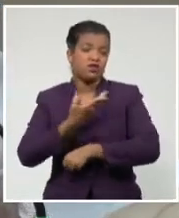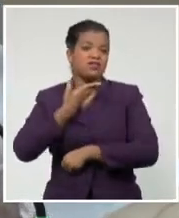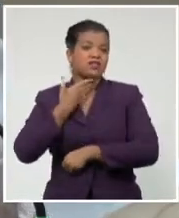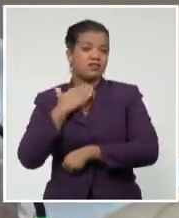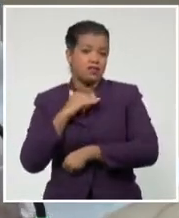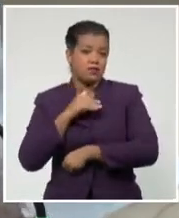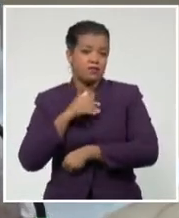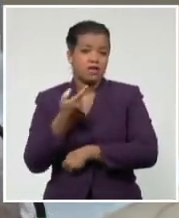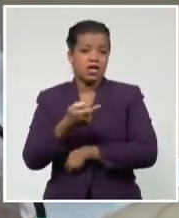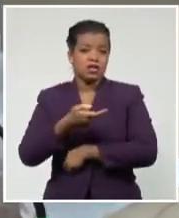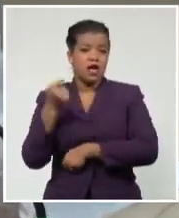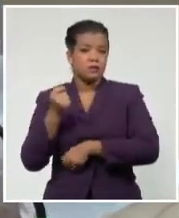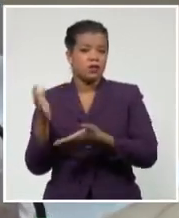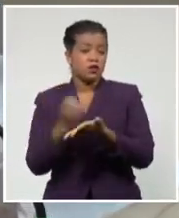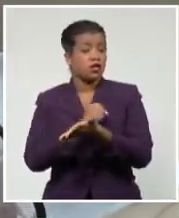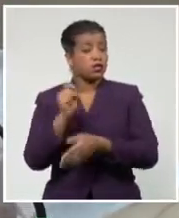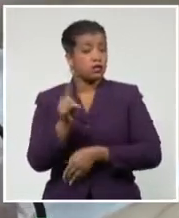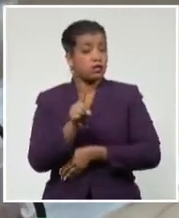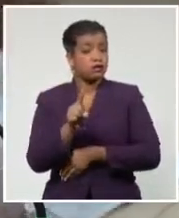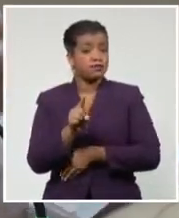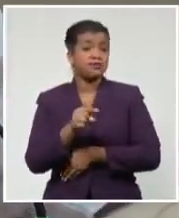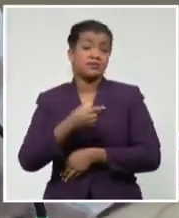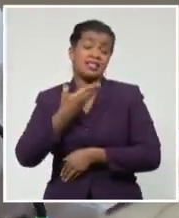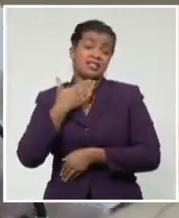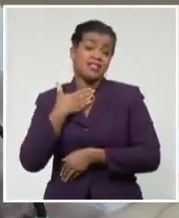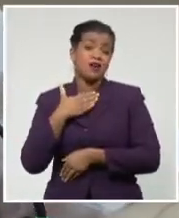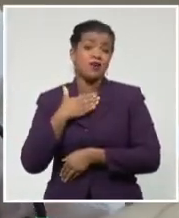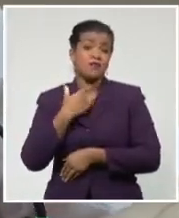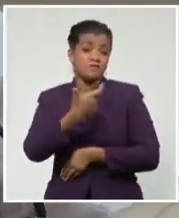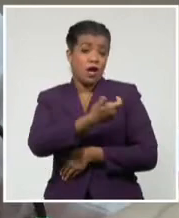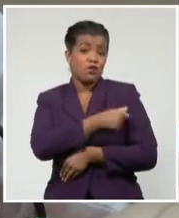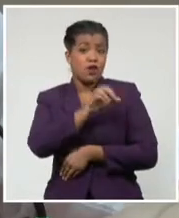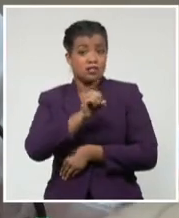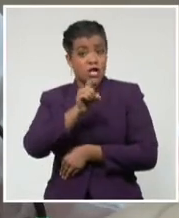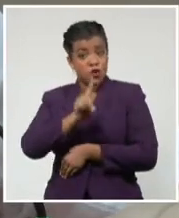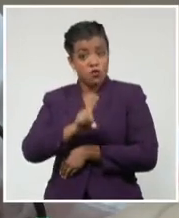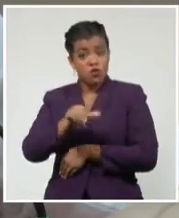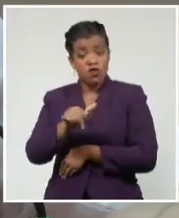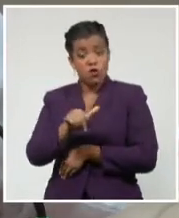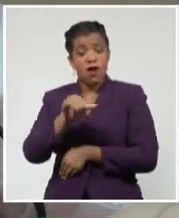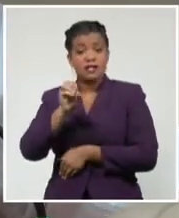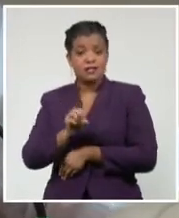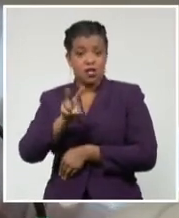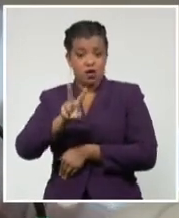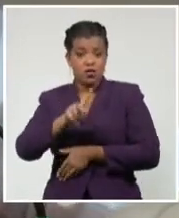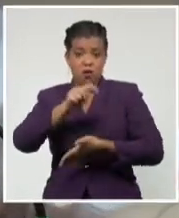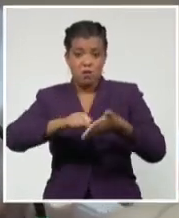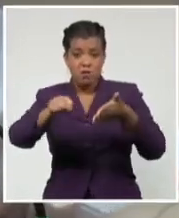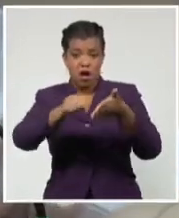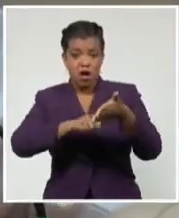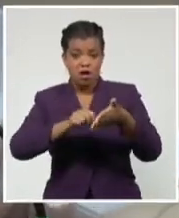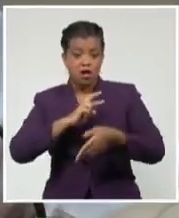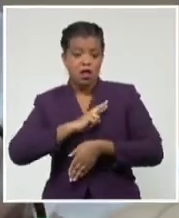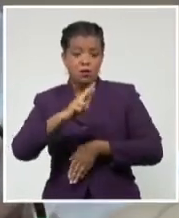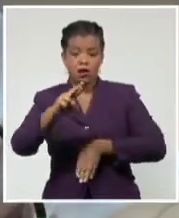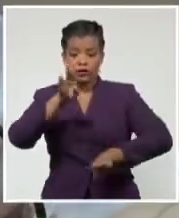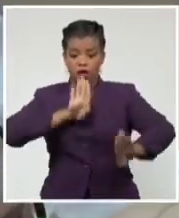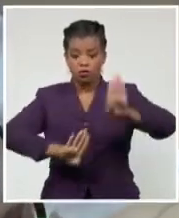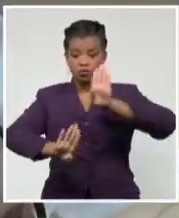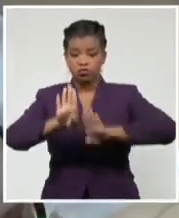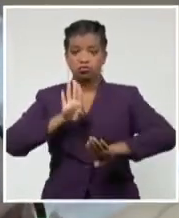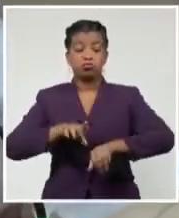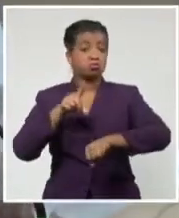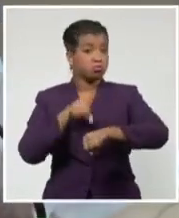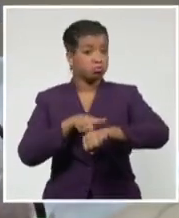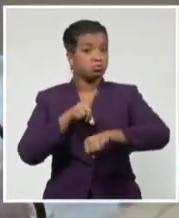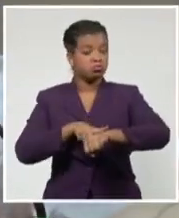vacuna. También lo aspiramos en Soberana 01, lo que pasa es que las vacunas conjugadas han demostrado inclusive una respuesta inmune duradera. Y por lo tanto es parte de